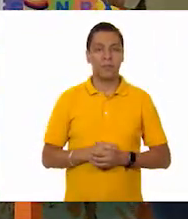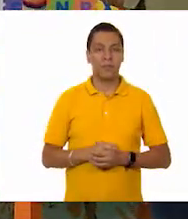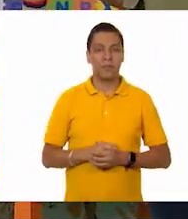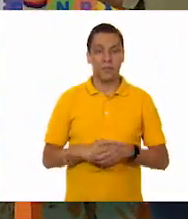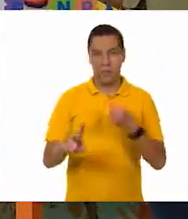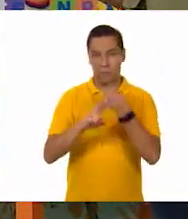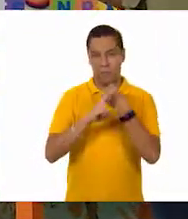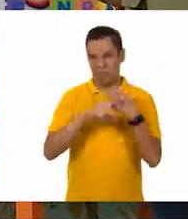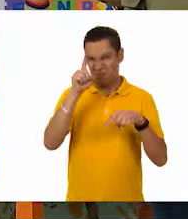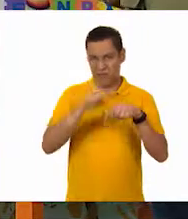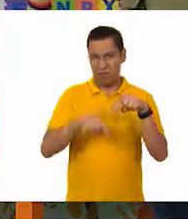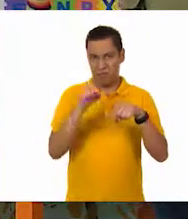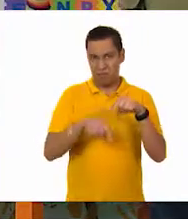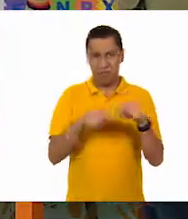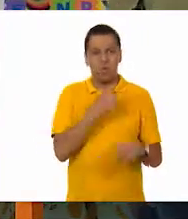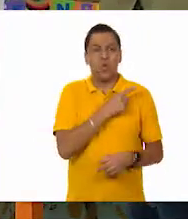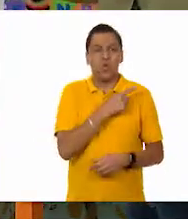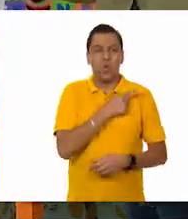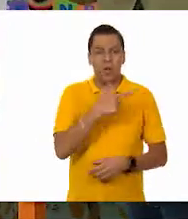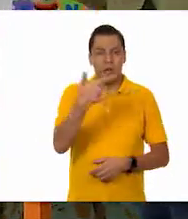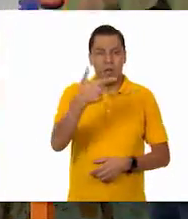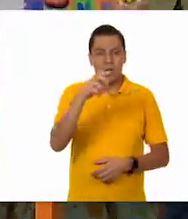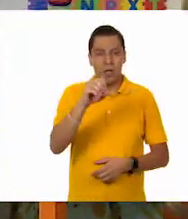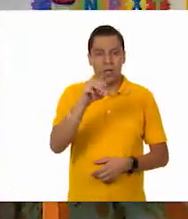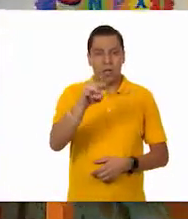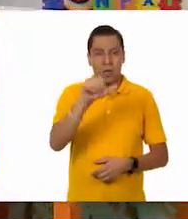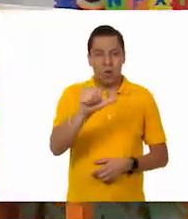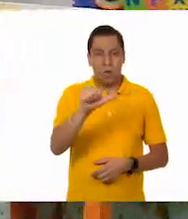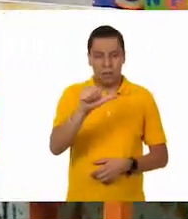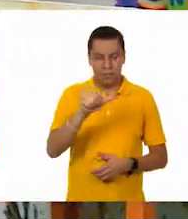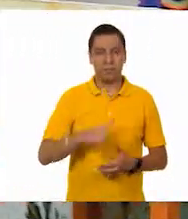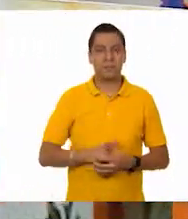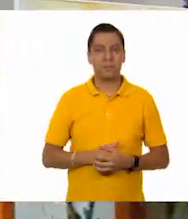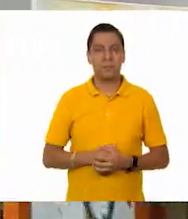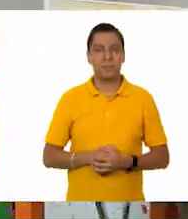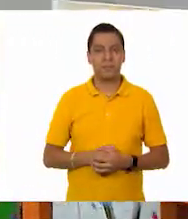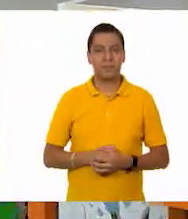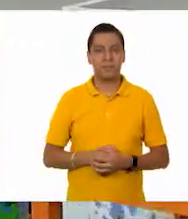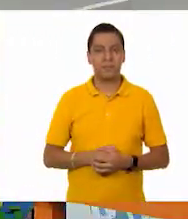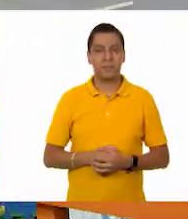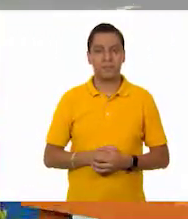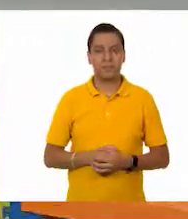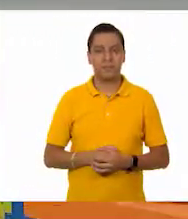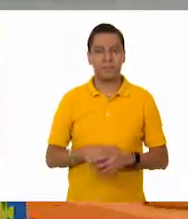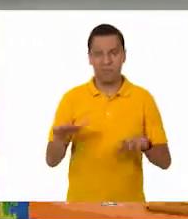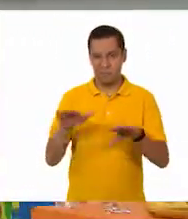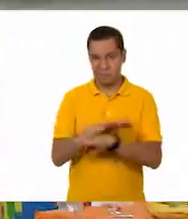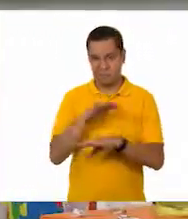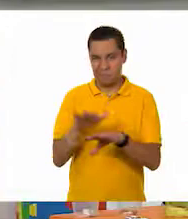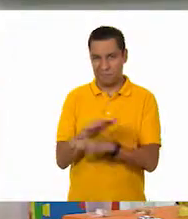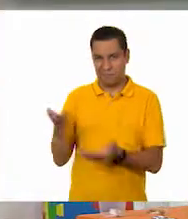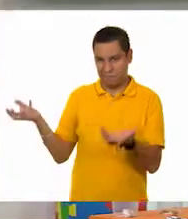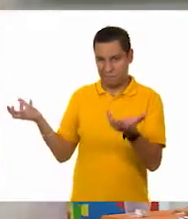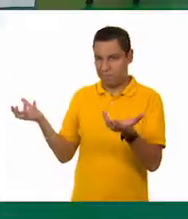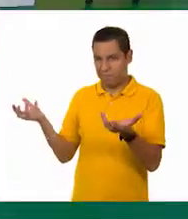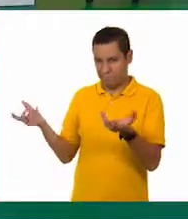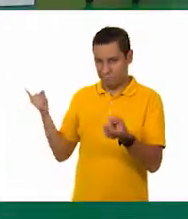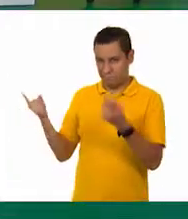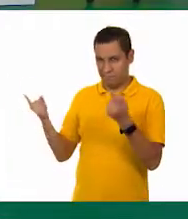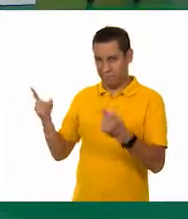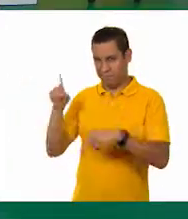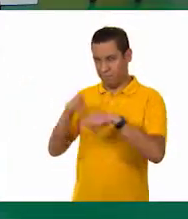Vamos a cambiar esta, le ponemos esta aquí. Y los cinco frijoles. Y cambiaremos entonces estos dos vasos que ya teníamos en la balanza.